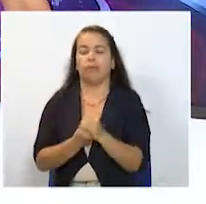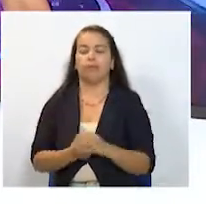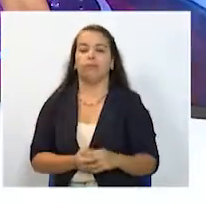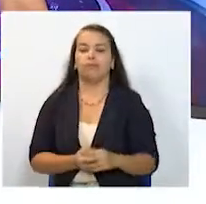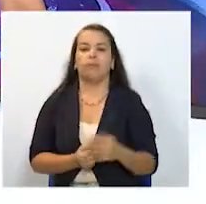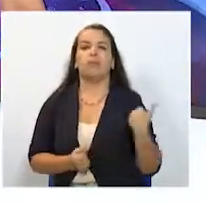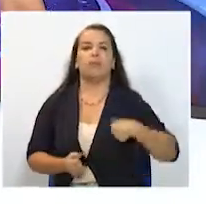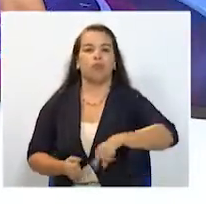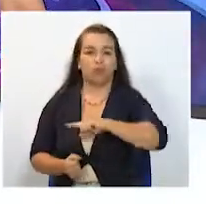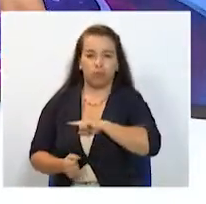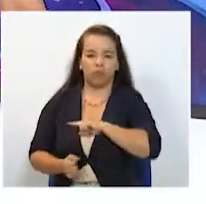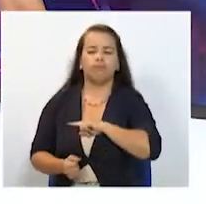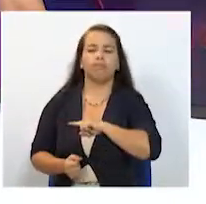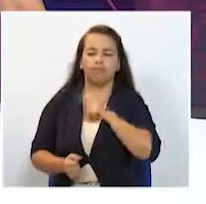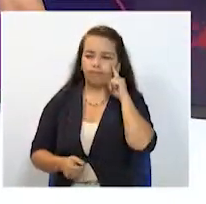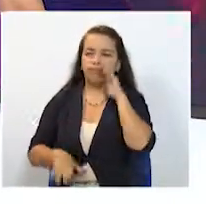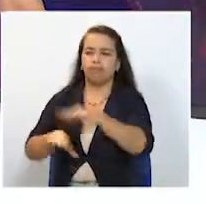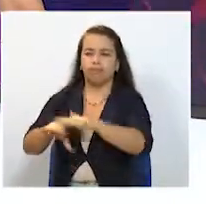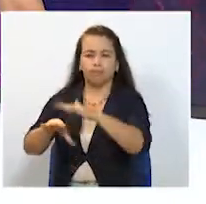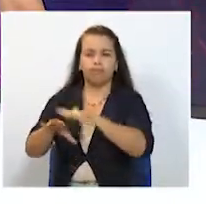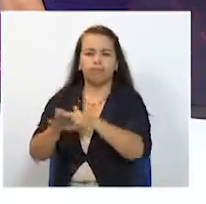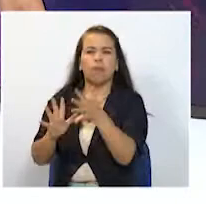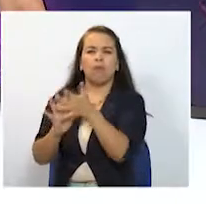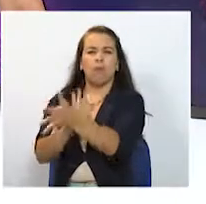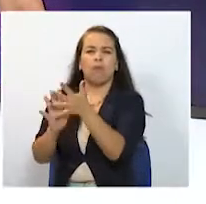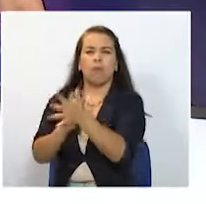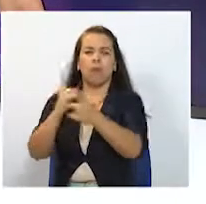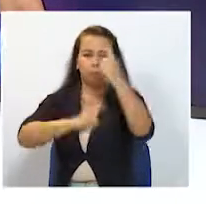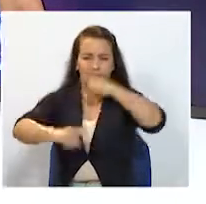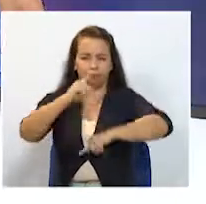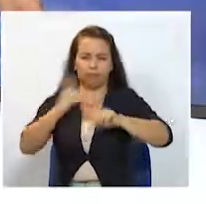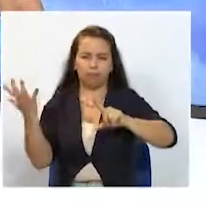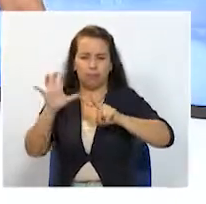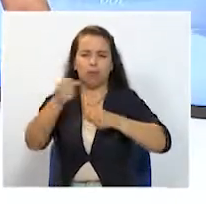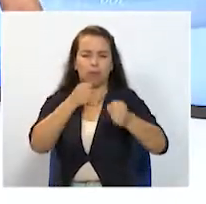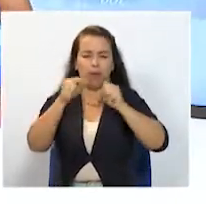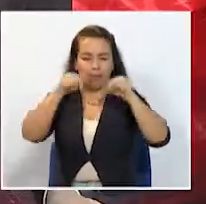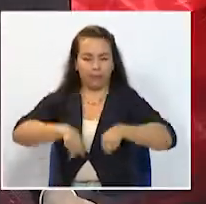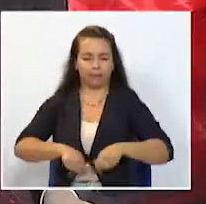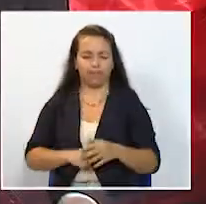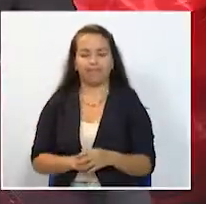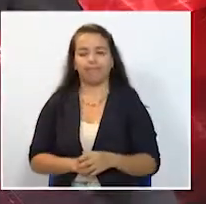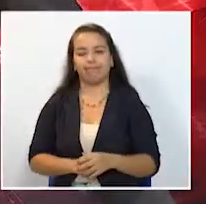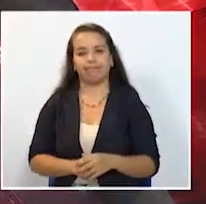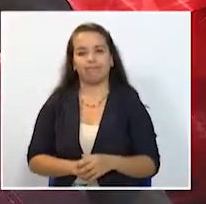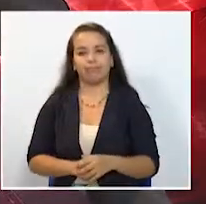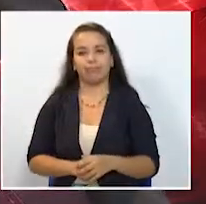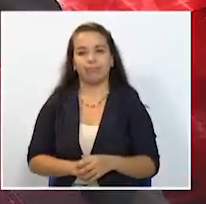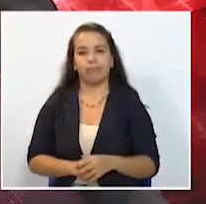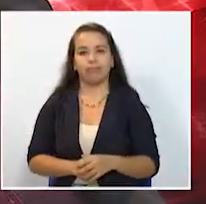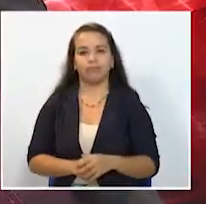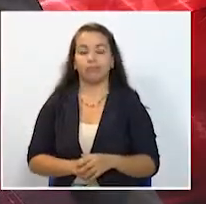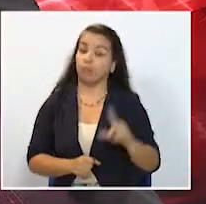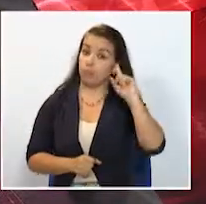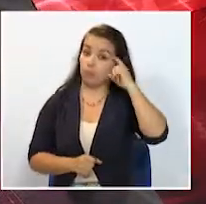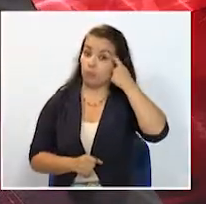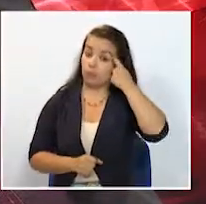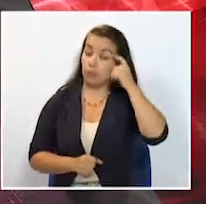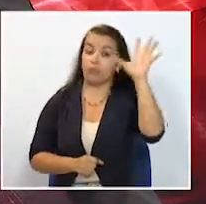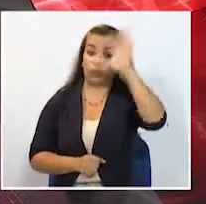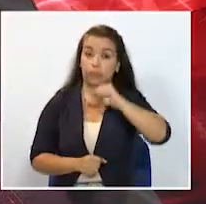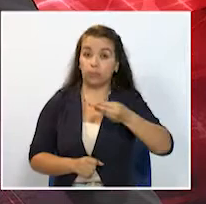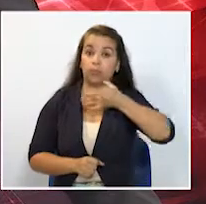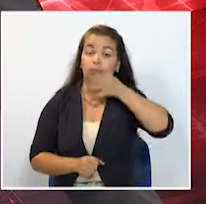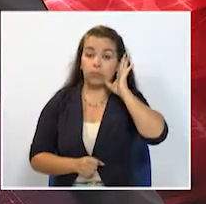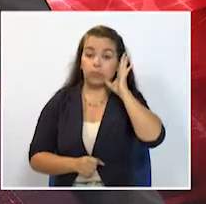estaremos muy al tanto del desarrollo de esta información. Por el momento les presentamos más noticias Telecafé del Día. Gobernadores del Quindío, Rizeralde y